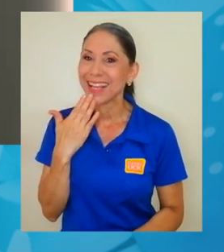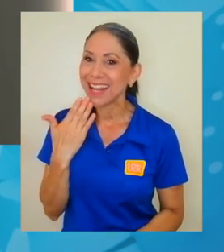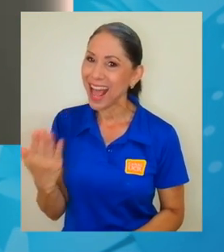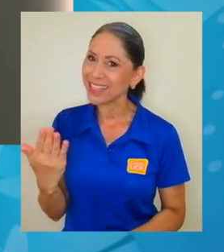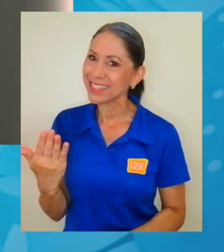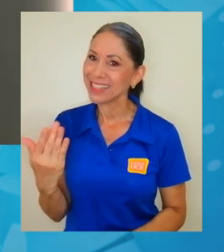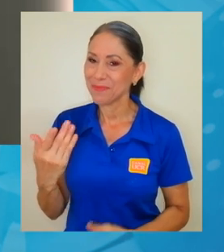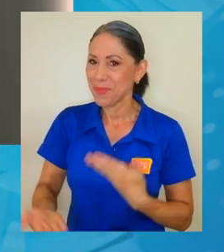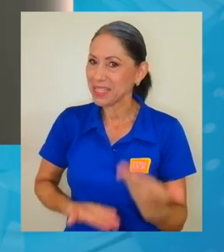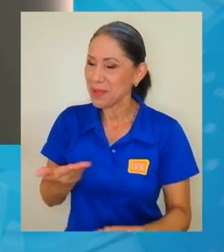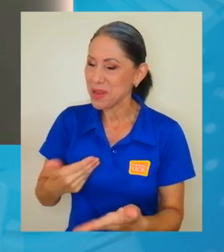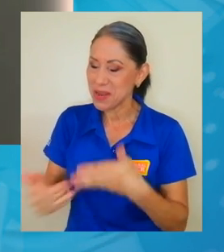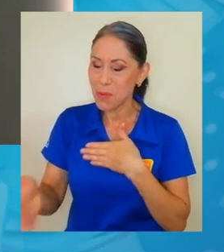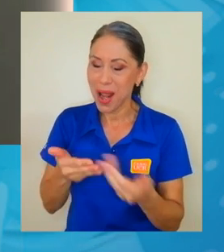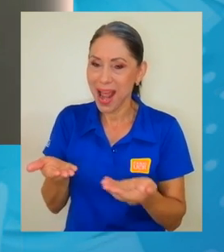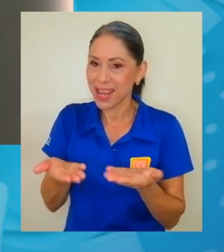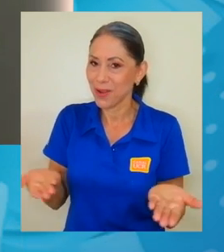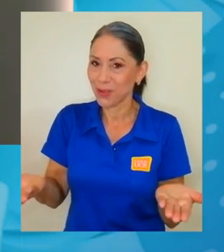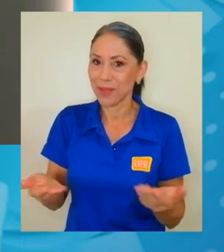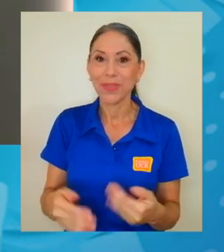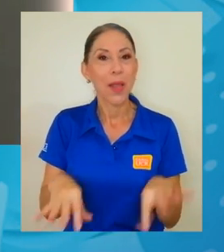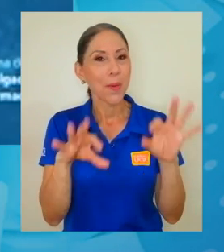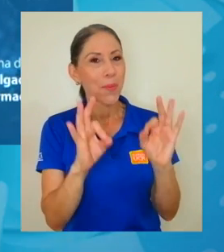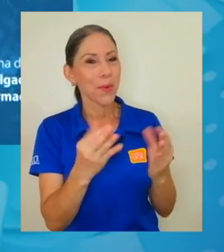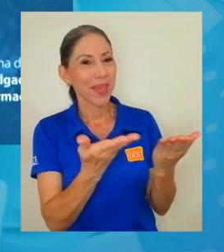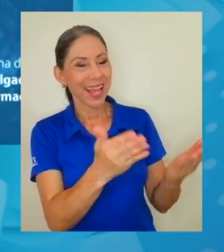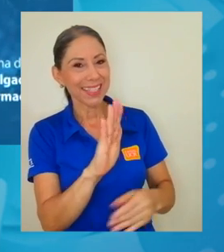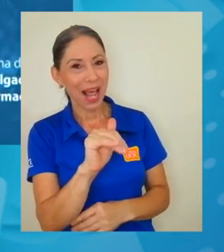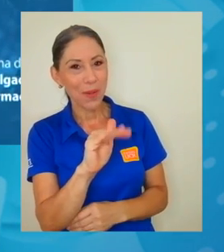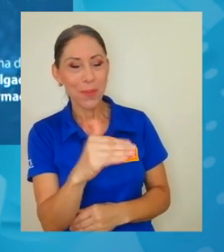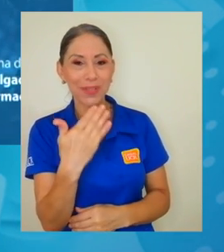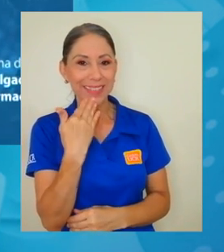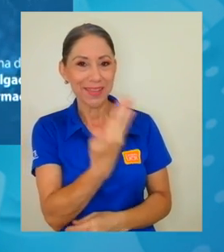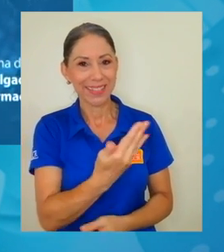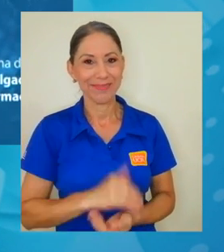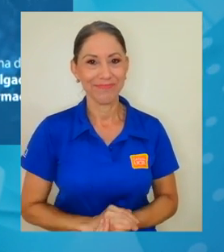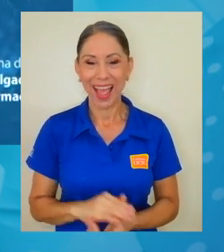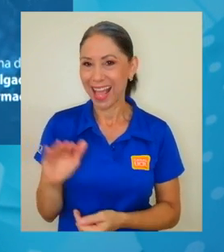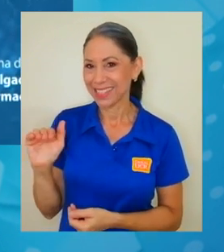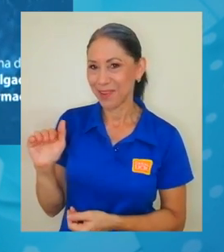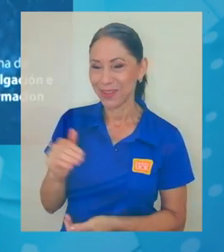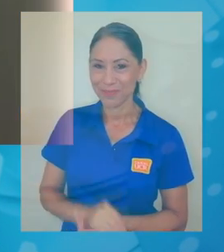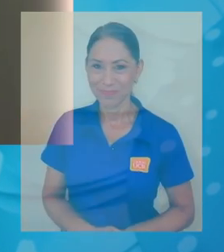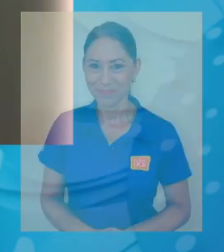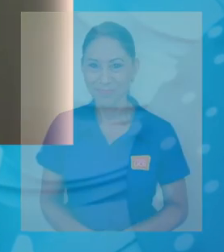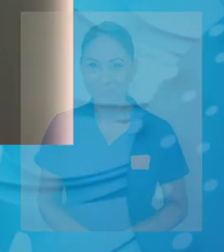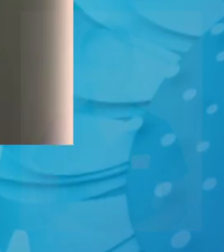gracias y estamos a la orden para cualquier otra cosa. Muy bien, Alejandro. Hasta luego. Muchísimas gracias. Hasta luego.